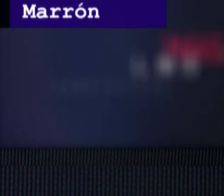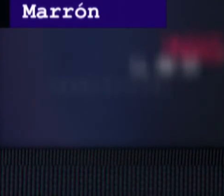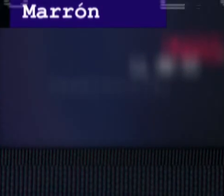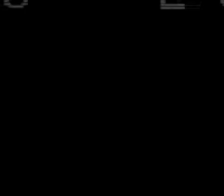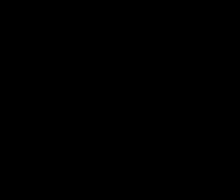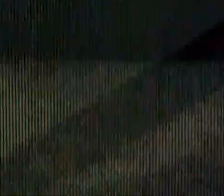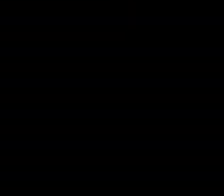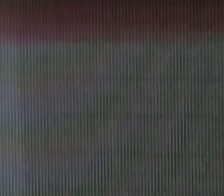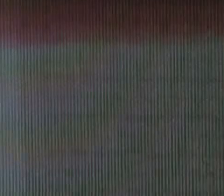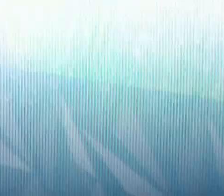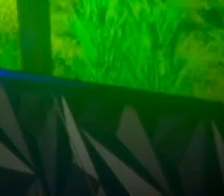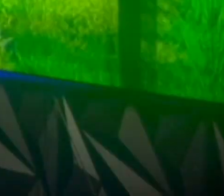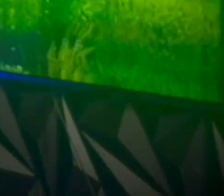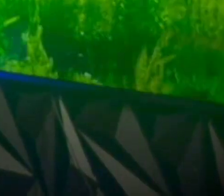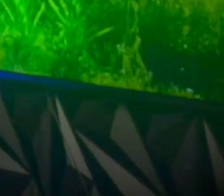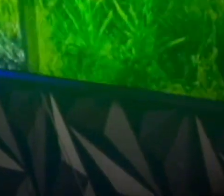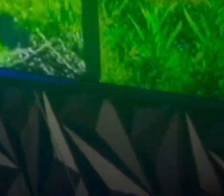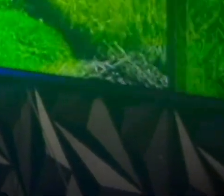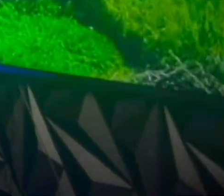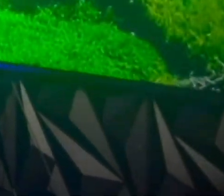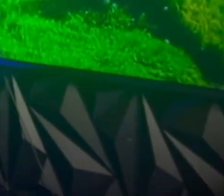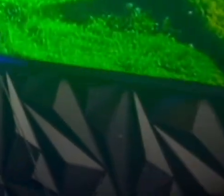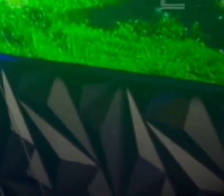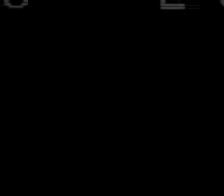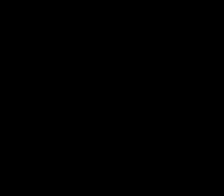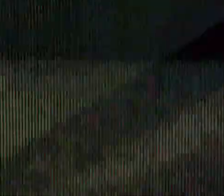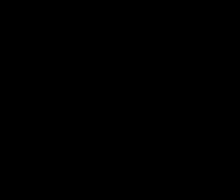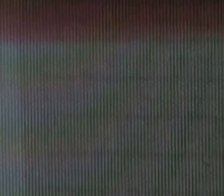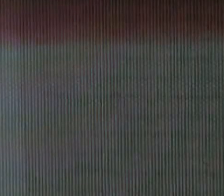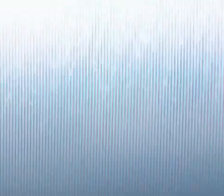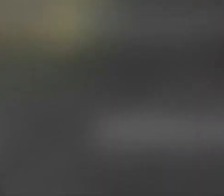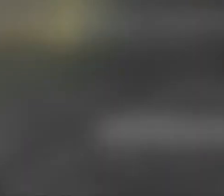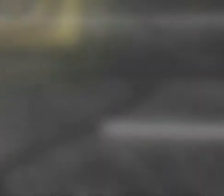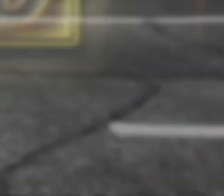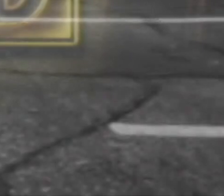meter en la cárcel. Debe estar metido. Entrégate.